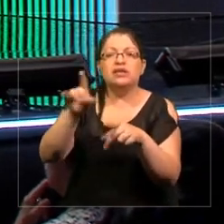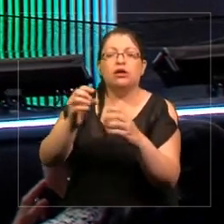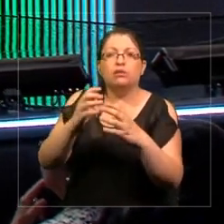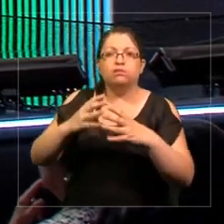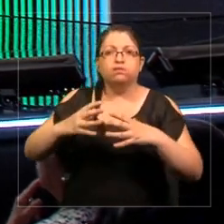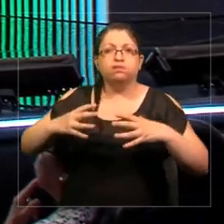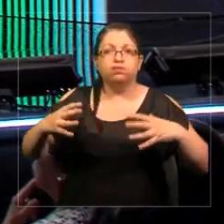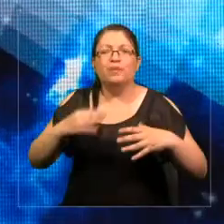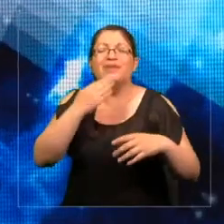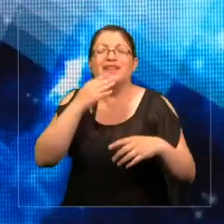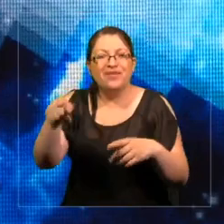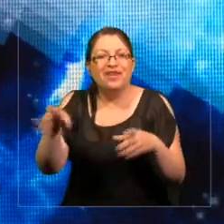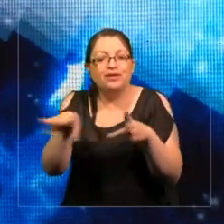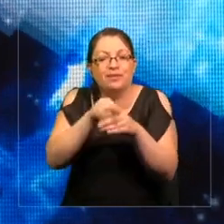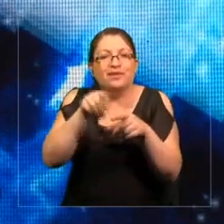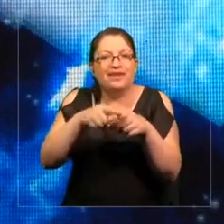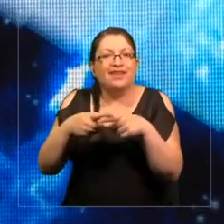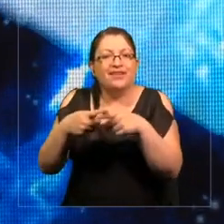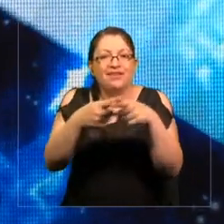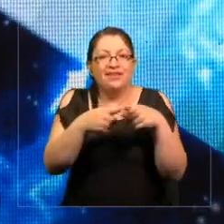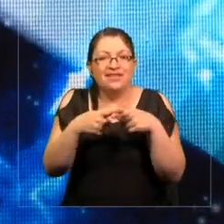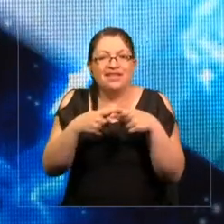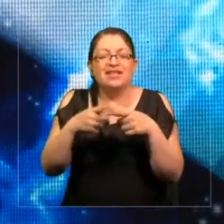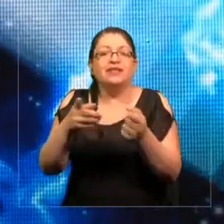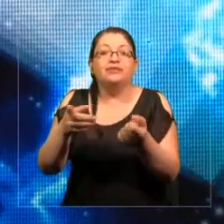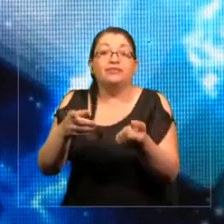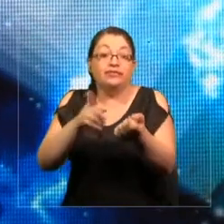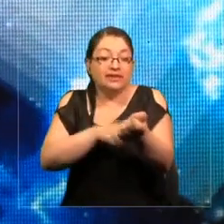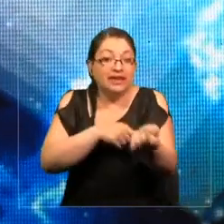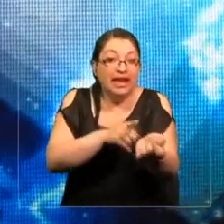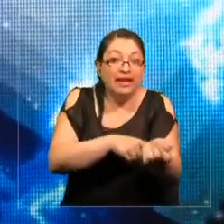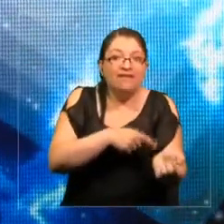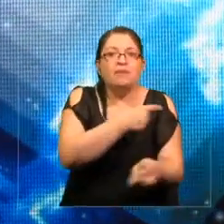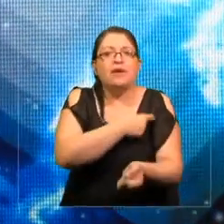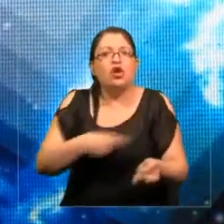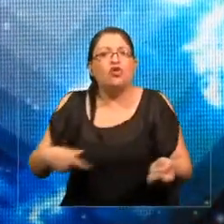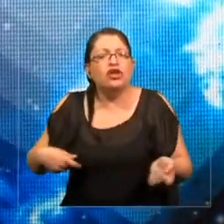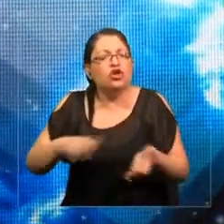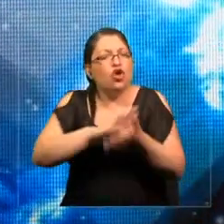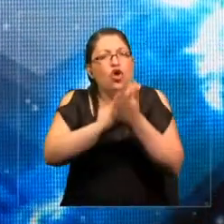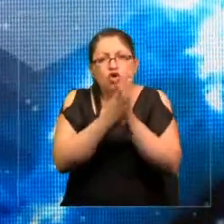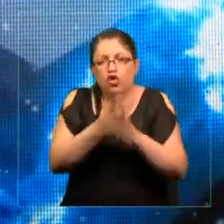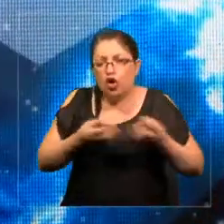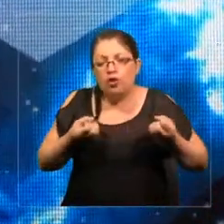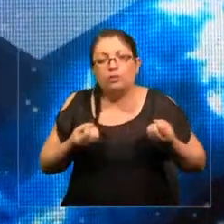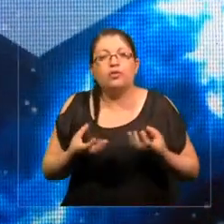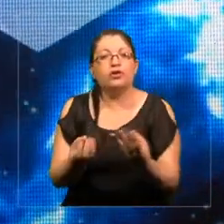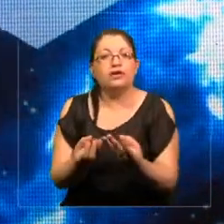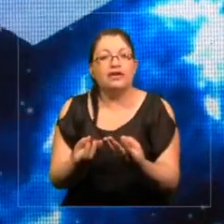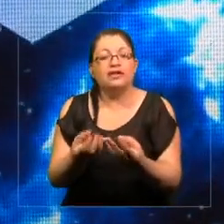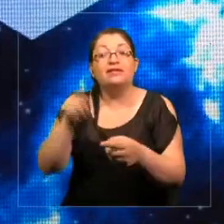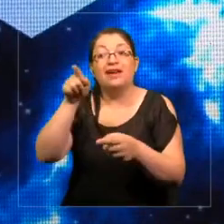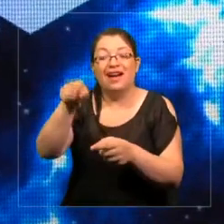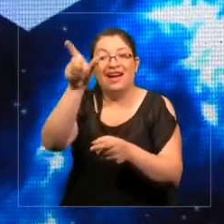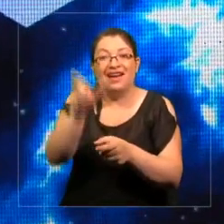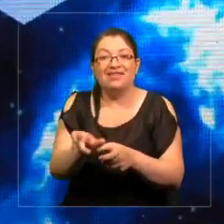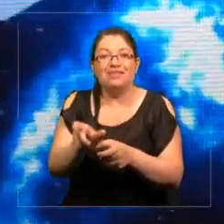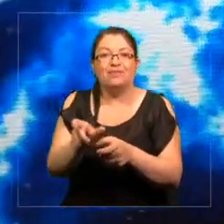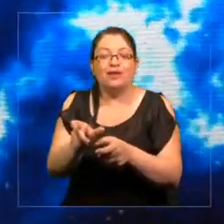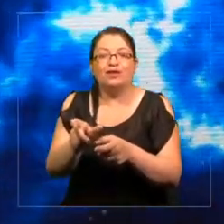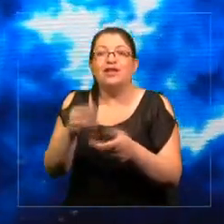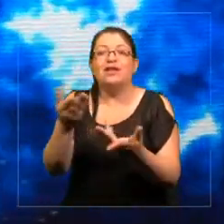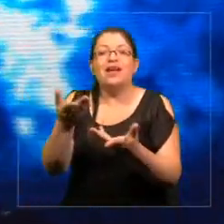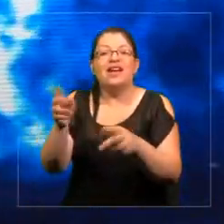también era parte de la sociedad. Todo desde la familia hasta el gobierno. Todo tiene una influencia en ellos y su comportamiento.